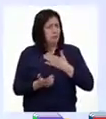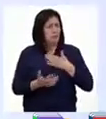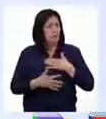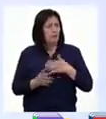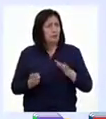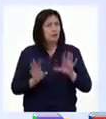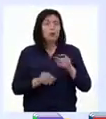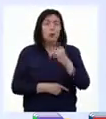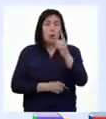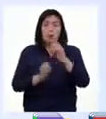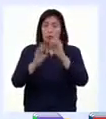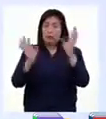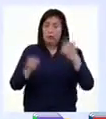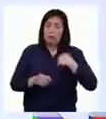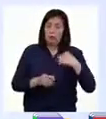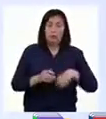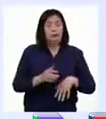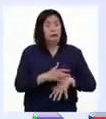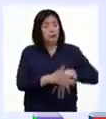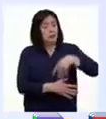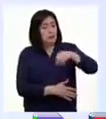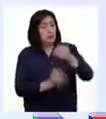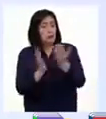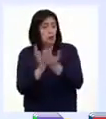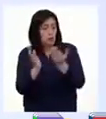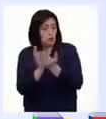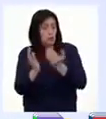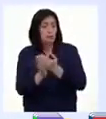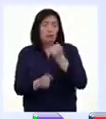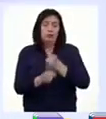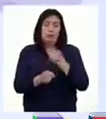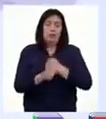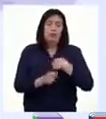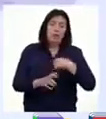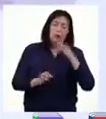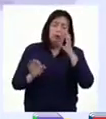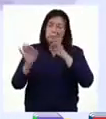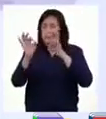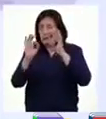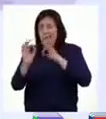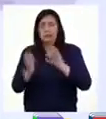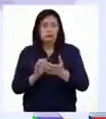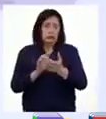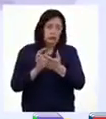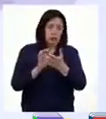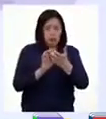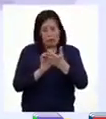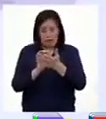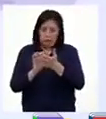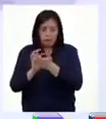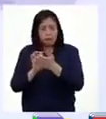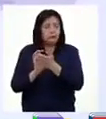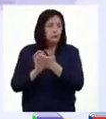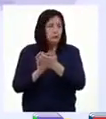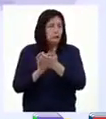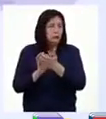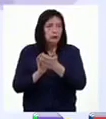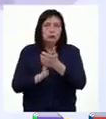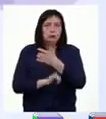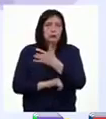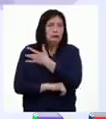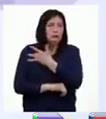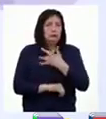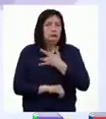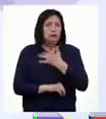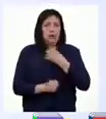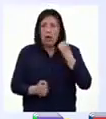actuar. Un día estaba saliendo de la escuela donde trabajo un poco distraída, con el celular en la mano. En eso, sentí que